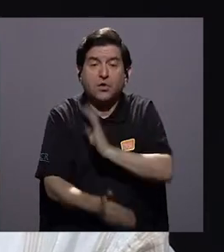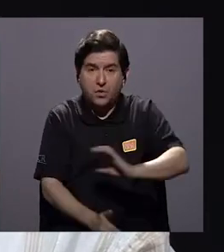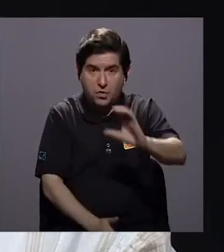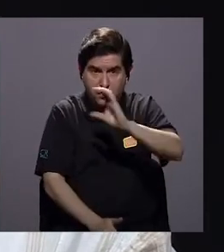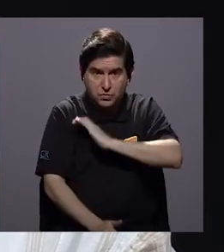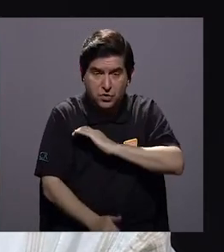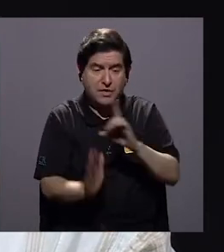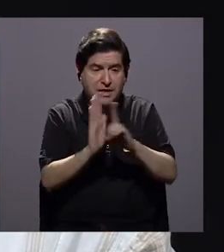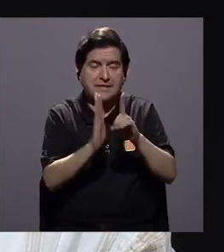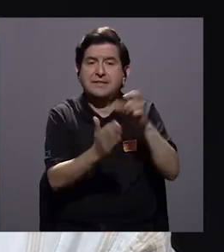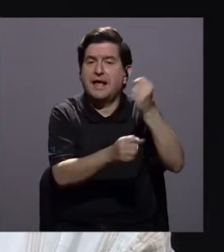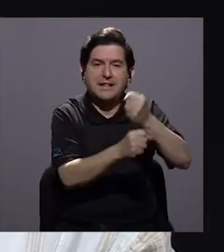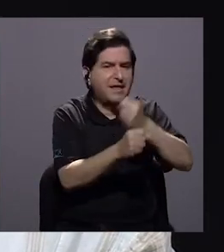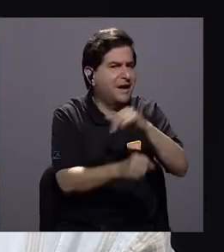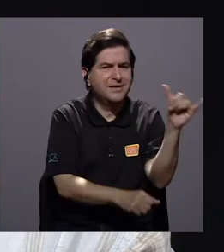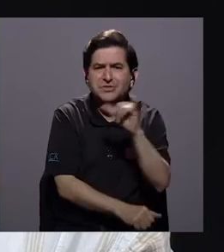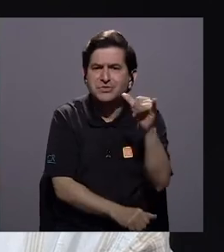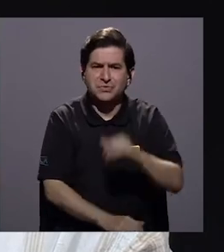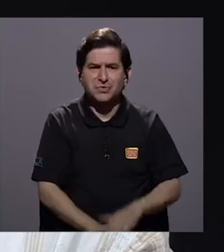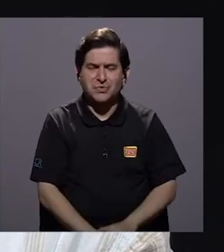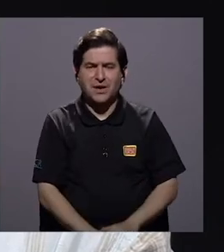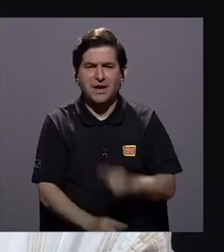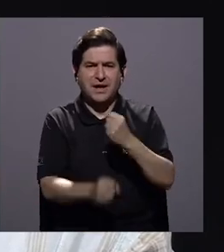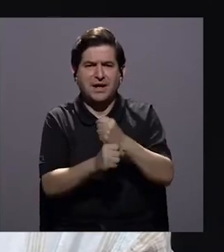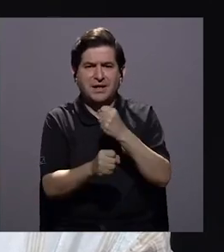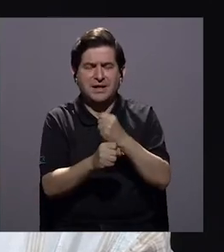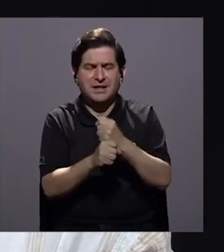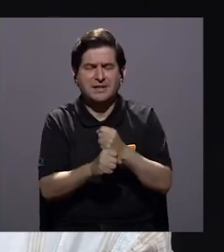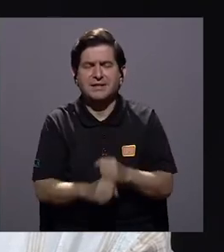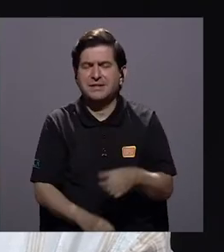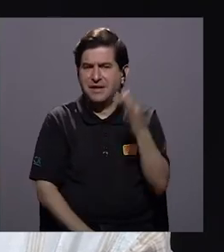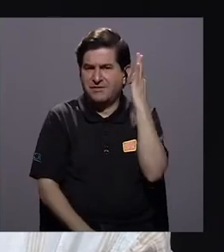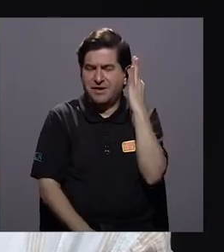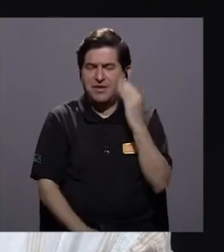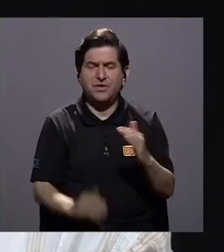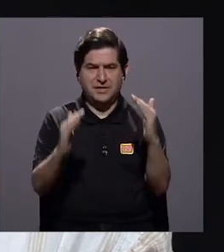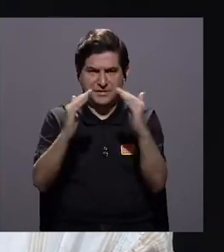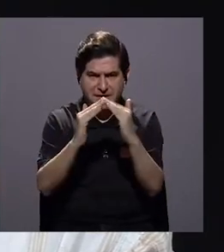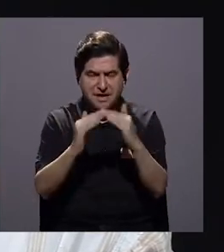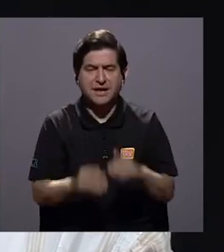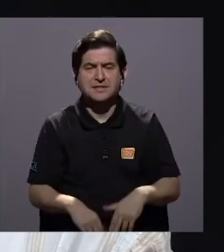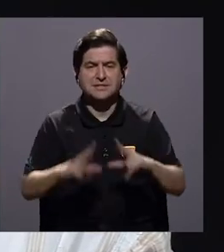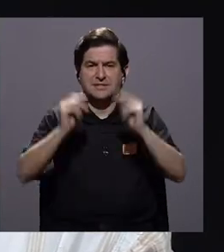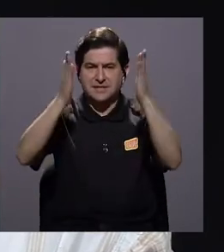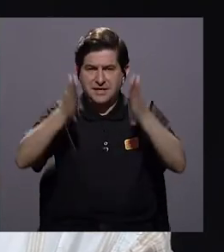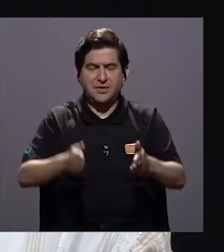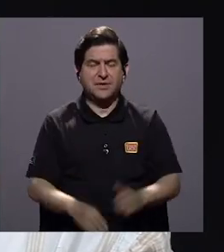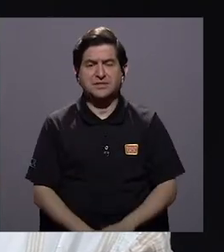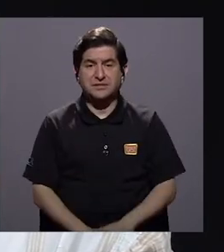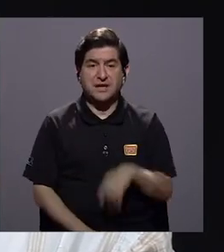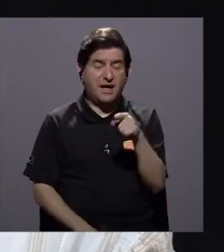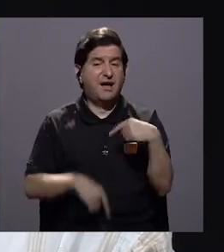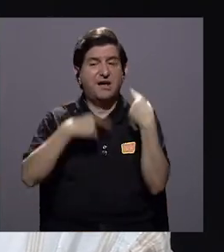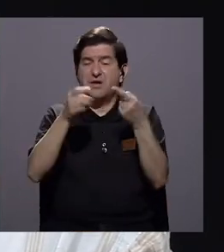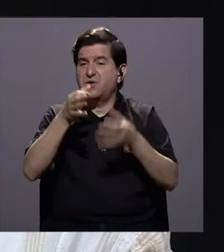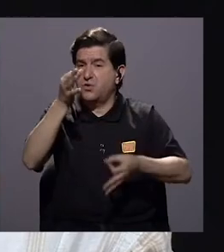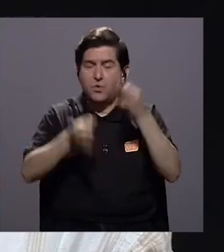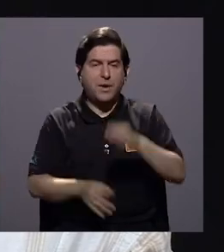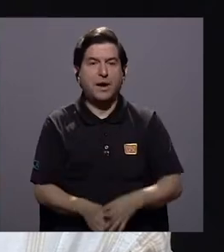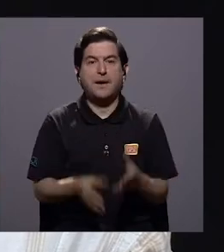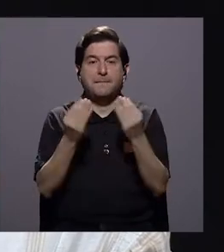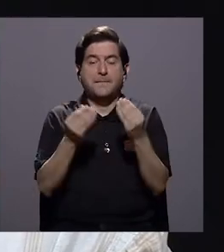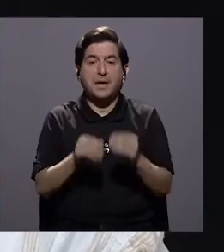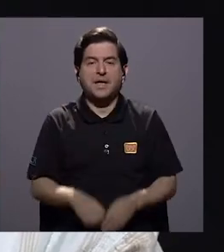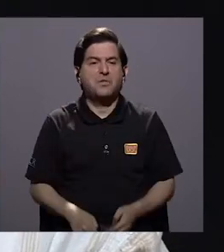características del derecho laboral también. Las empleadas domésticas nicaragüenses no asumen la justicia de miedo a ser